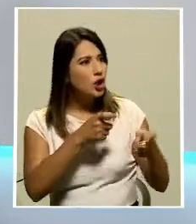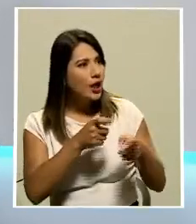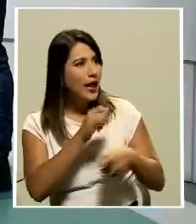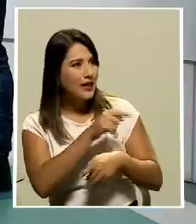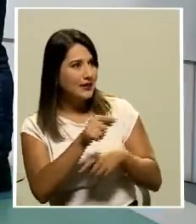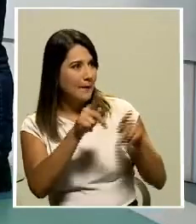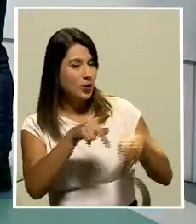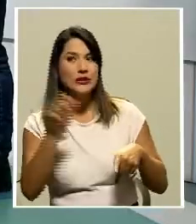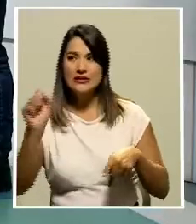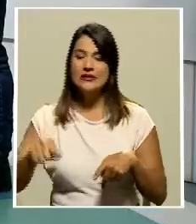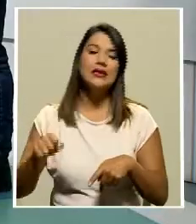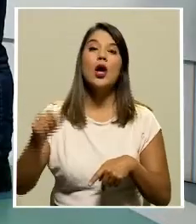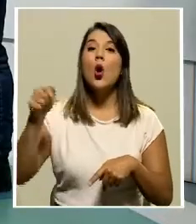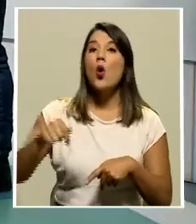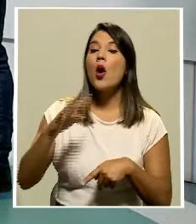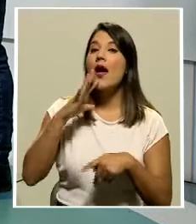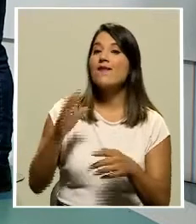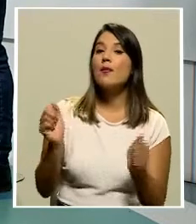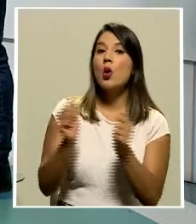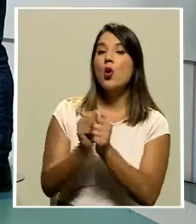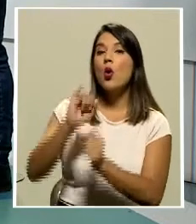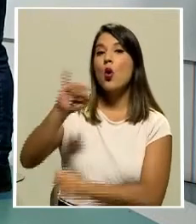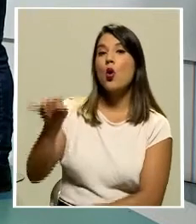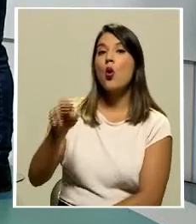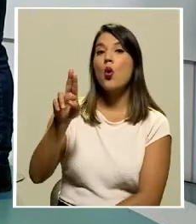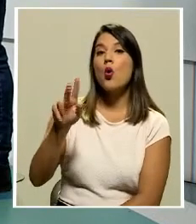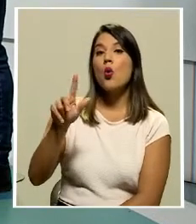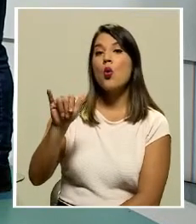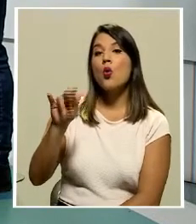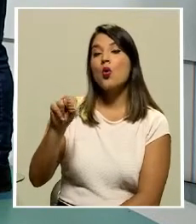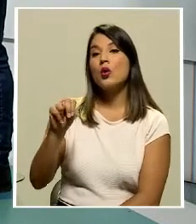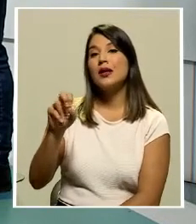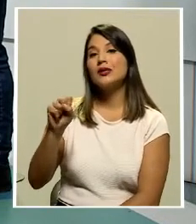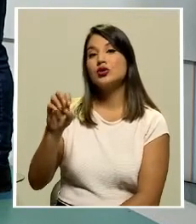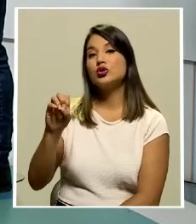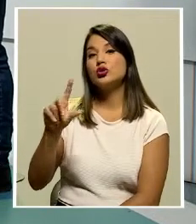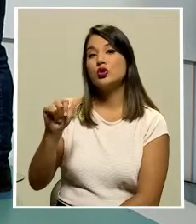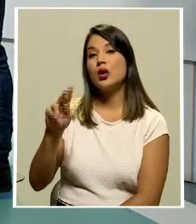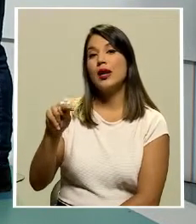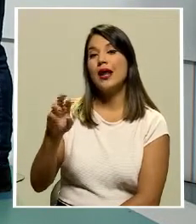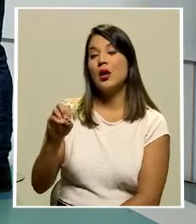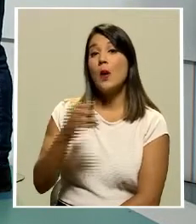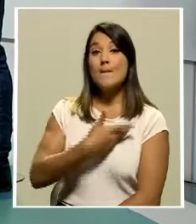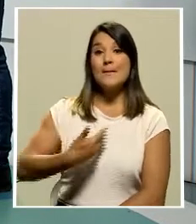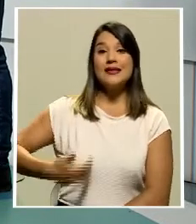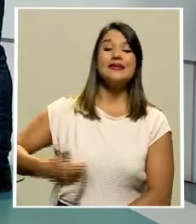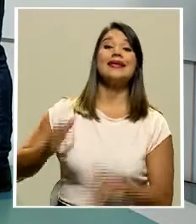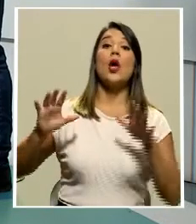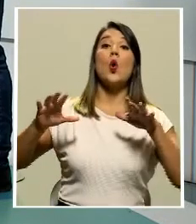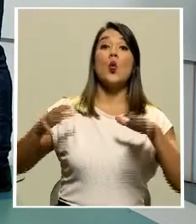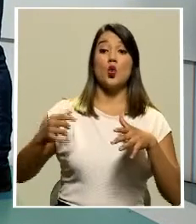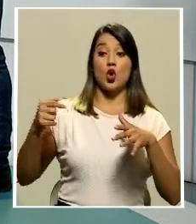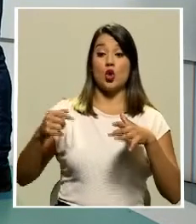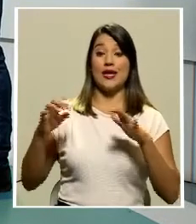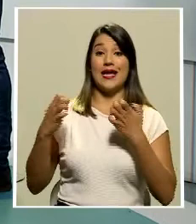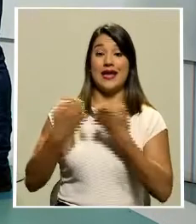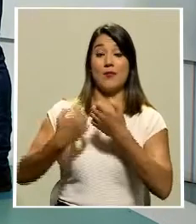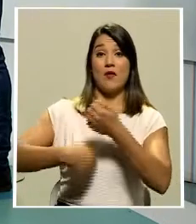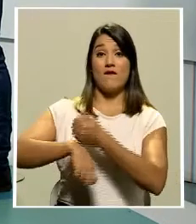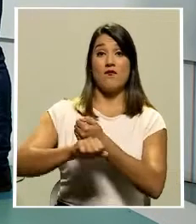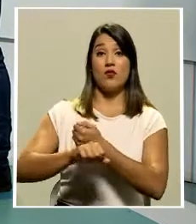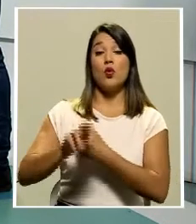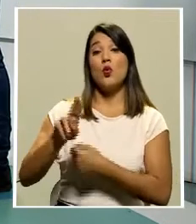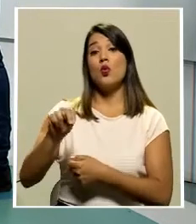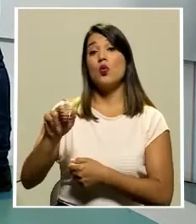situación. Hoy conversamos con don Julián Solano, presidente de la Unión de Clubes de Fútbol, UNAFUD. Nos decía que los equipos no tienen